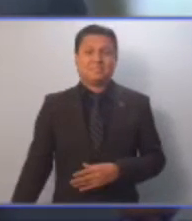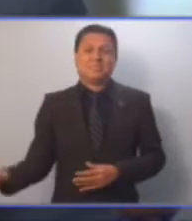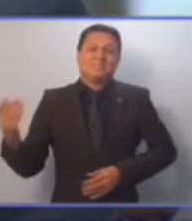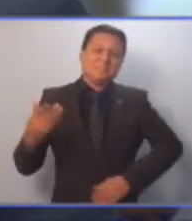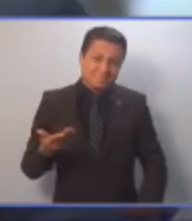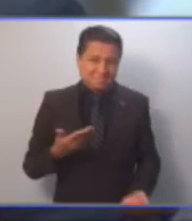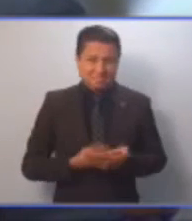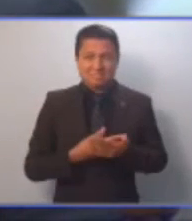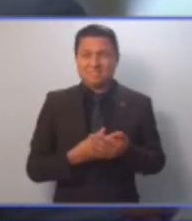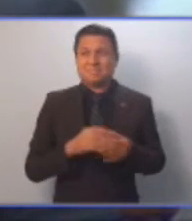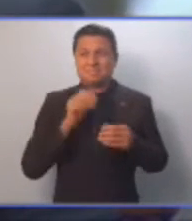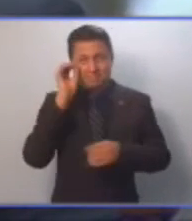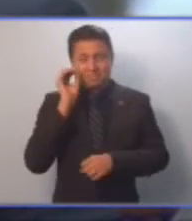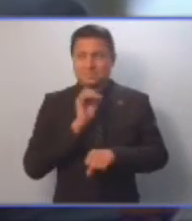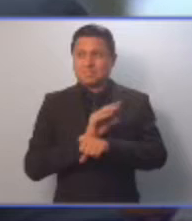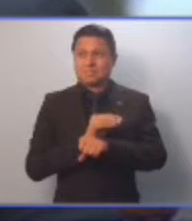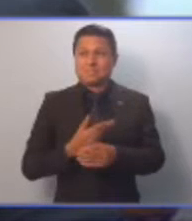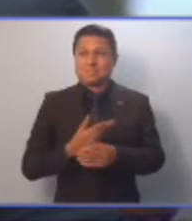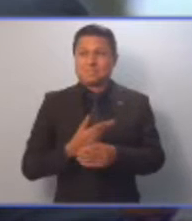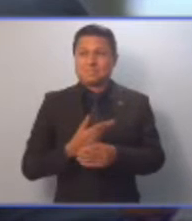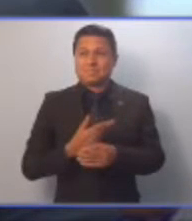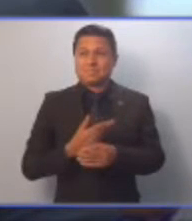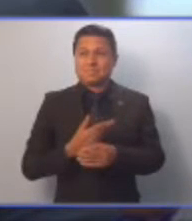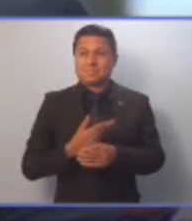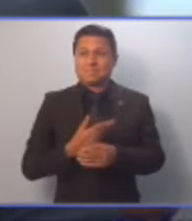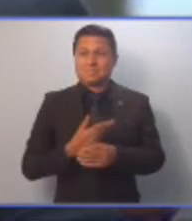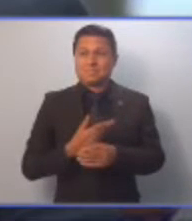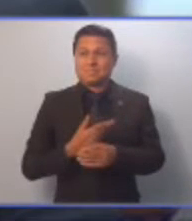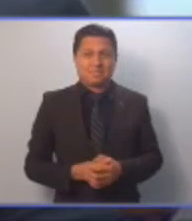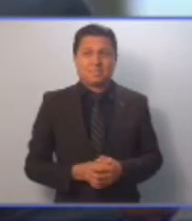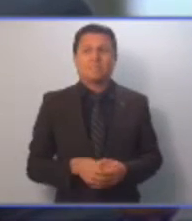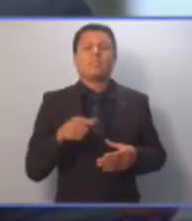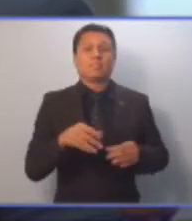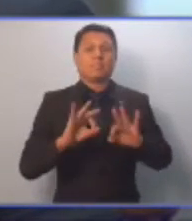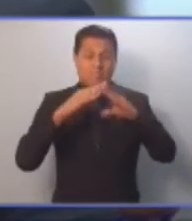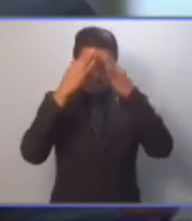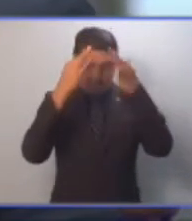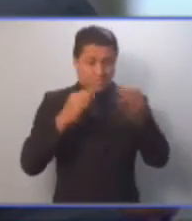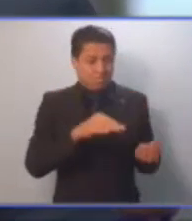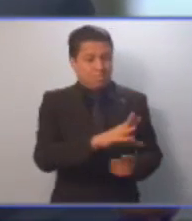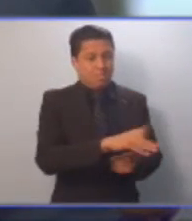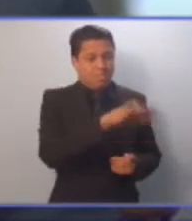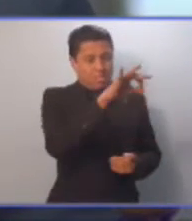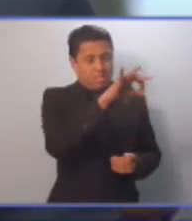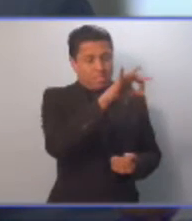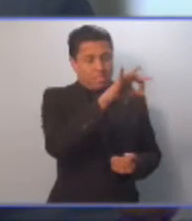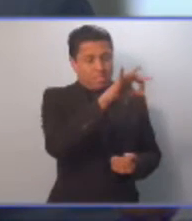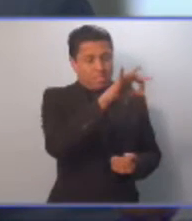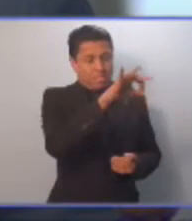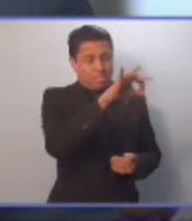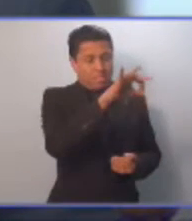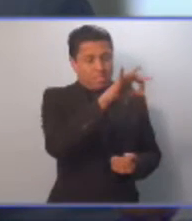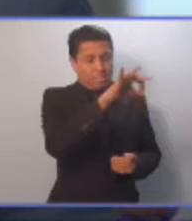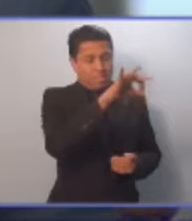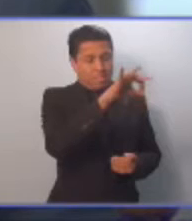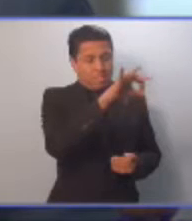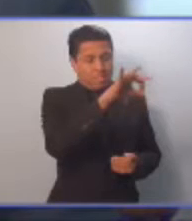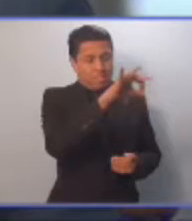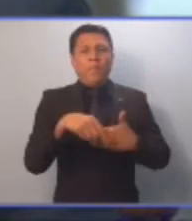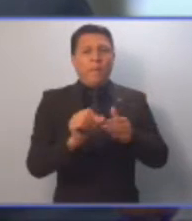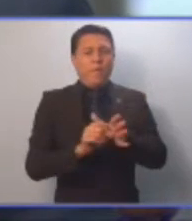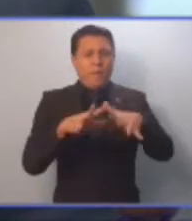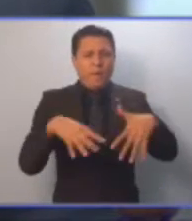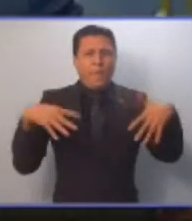referidas observaciones. Así, nuestro dictamen de archivo, lo que se hace del conocimiento